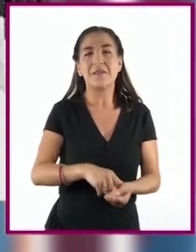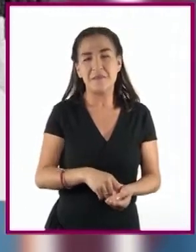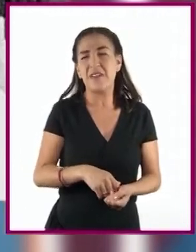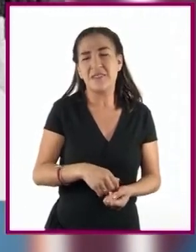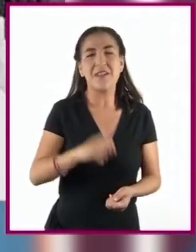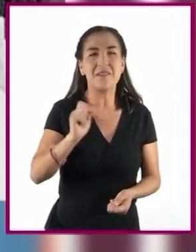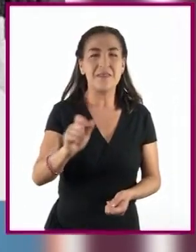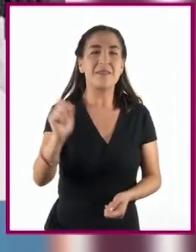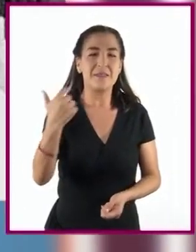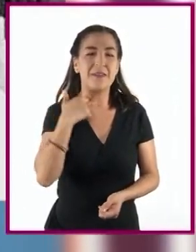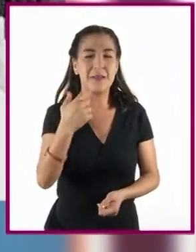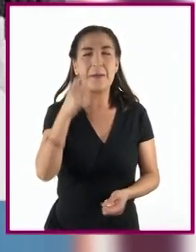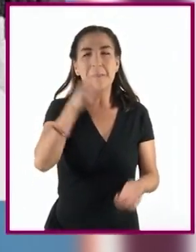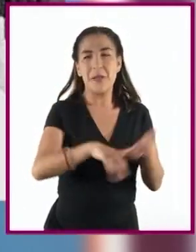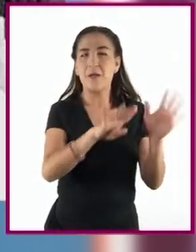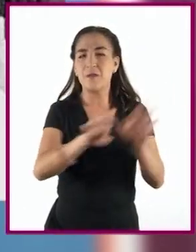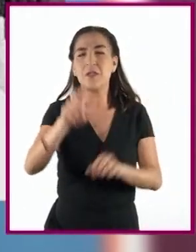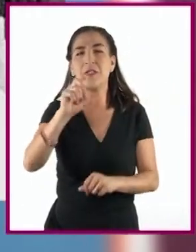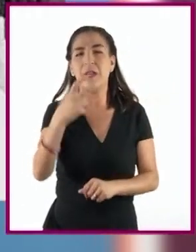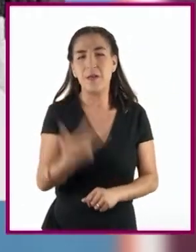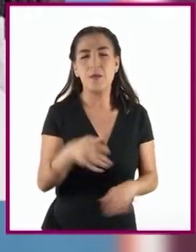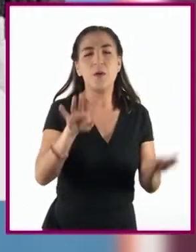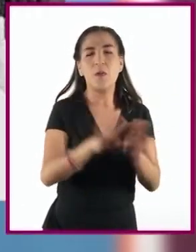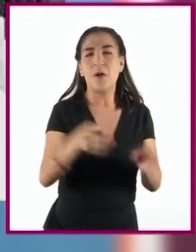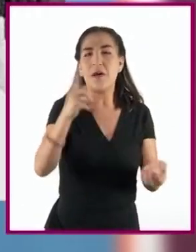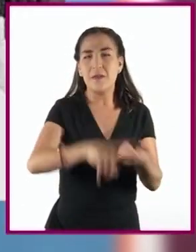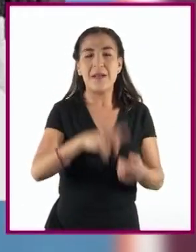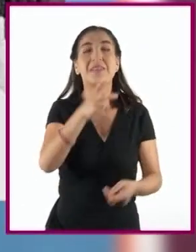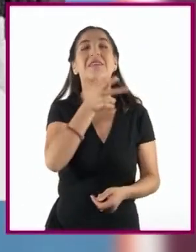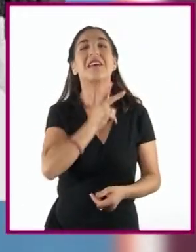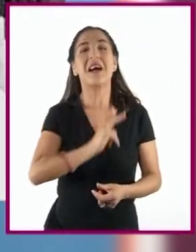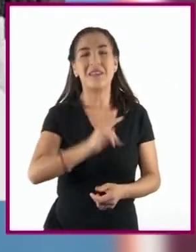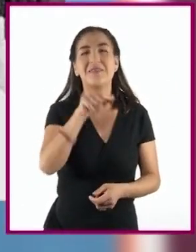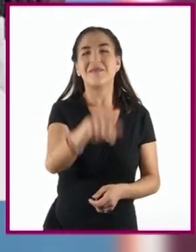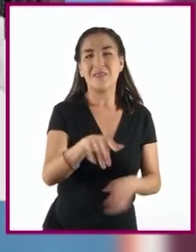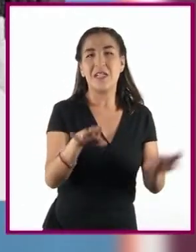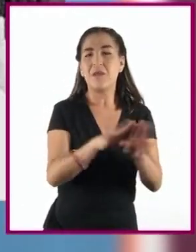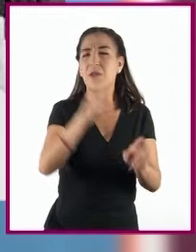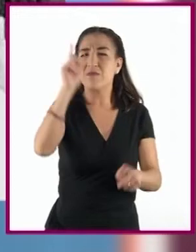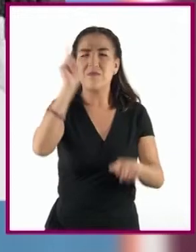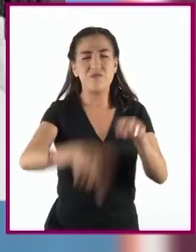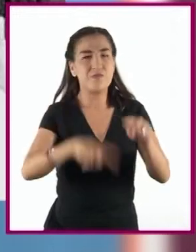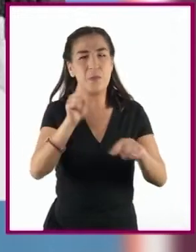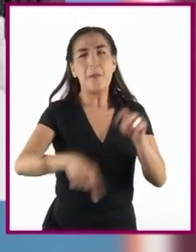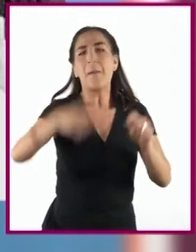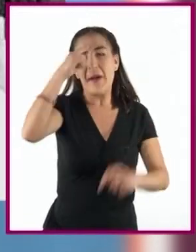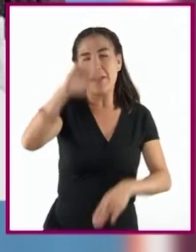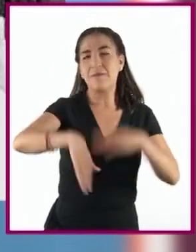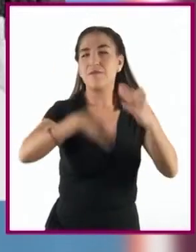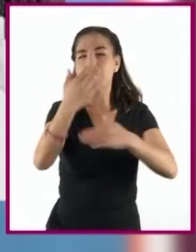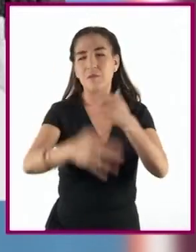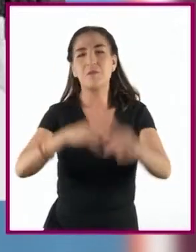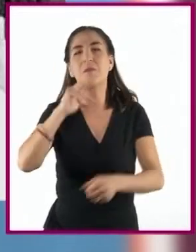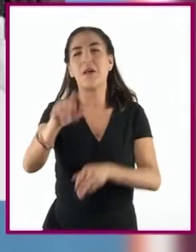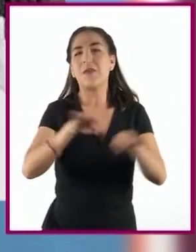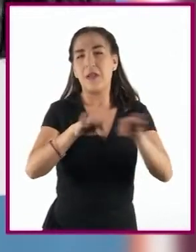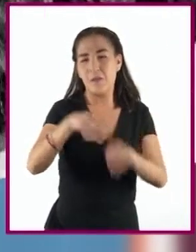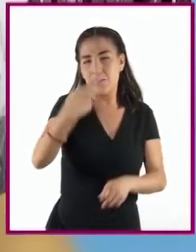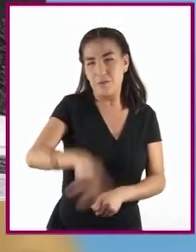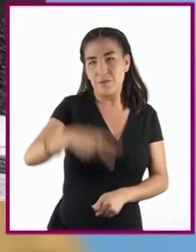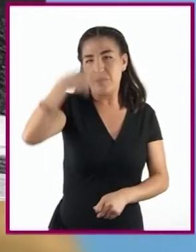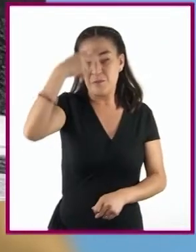1938 expropiaron las empresas petroleras extranjeras con el fin de mejorar las condiciones de los trabajadores